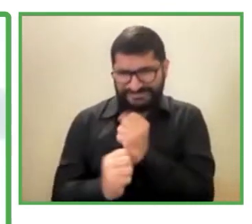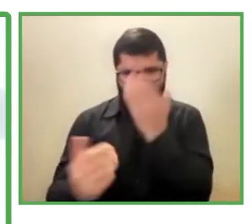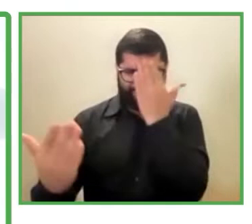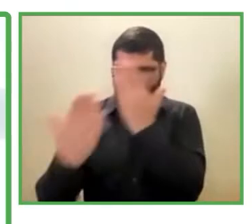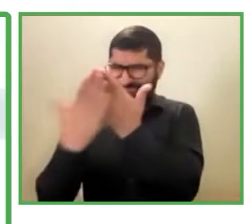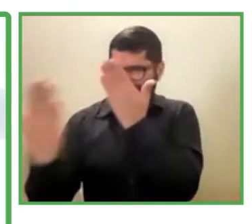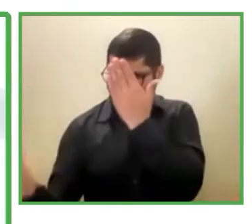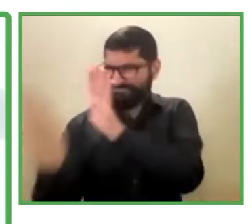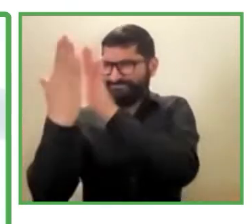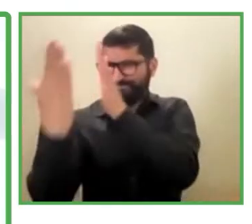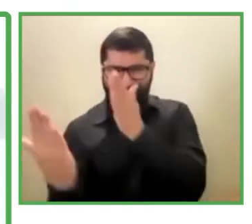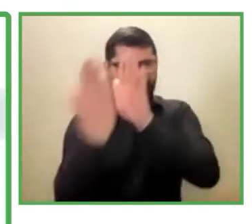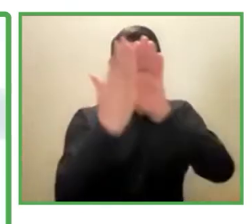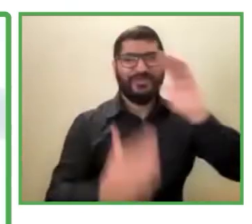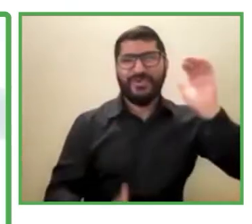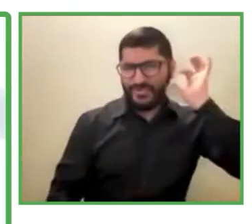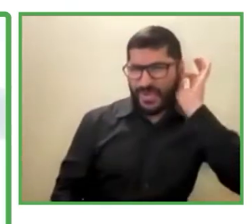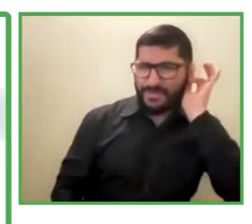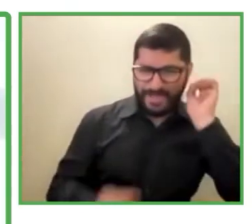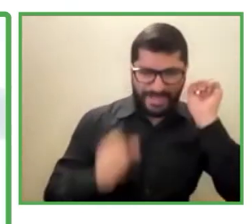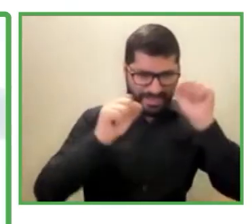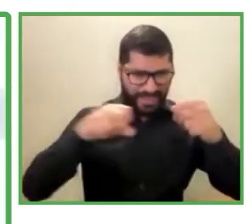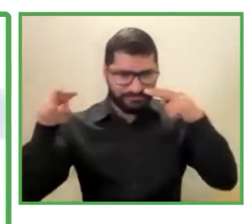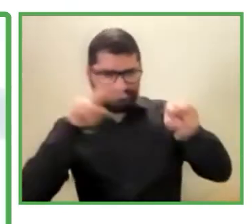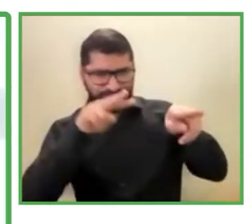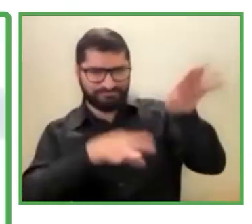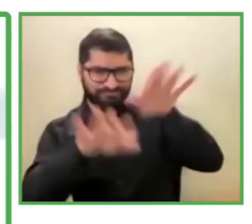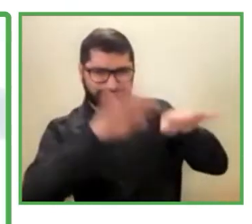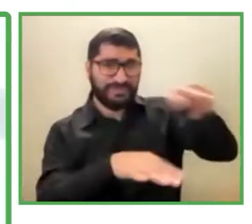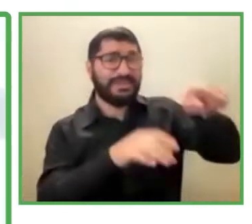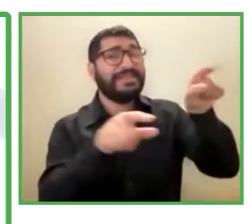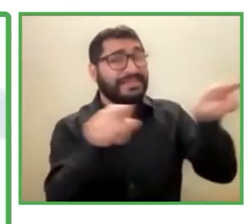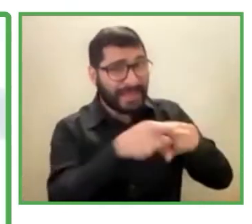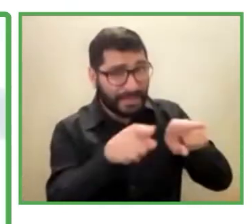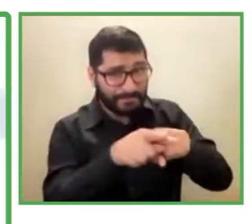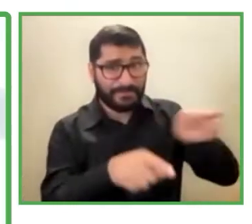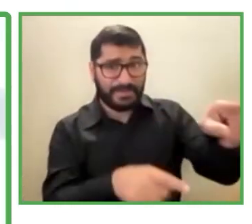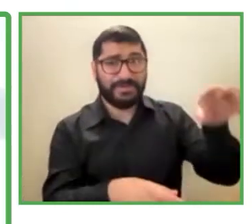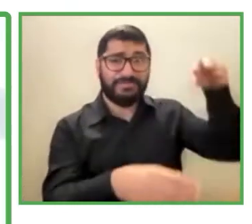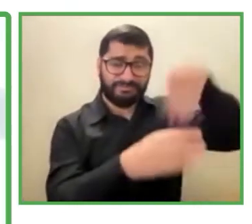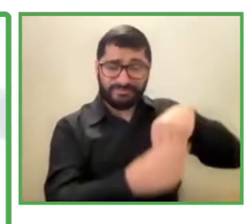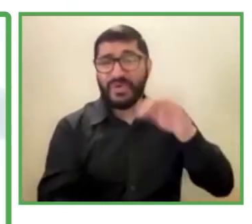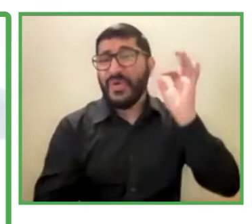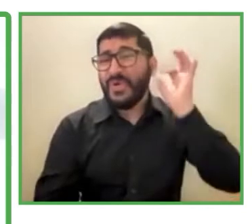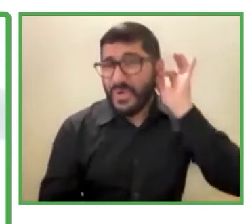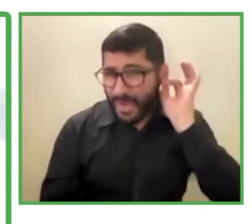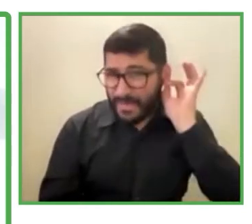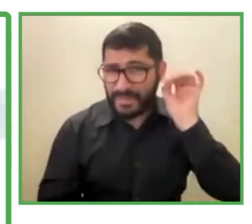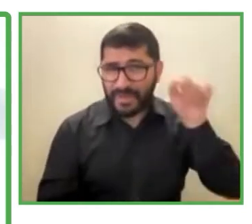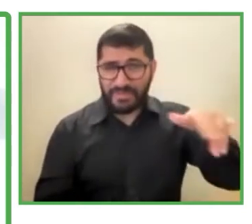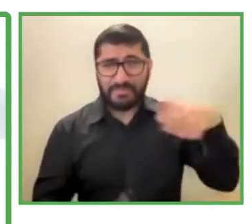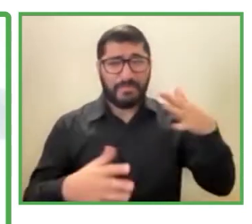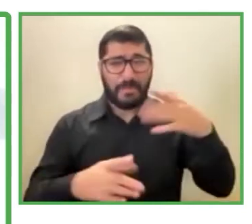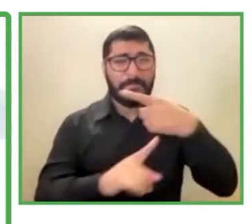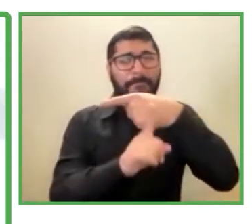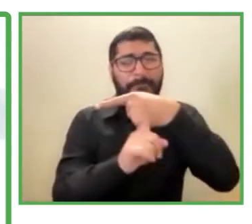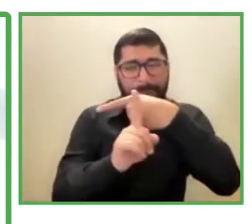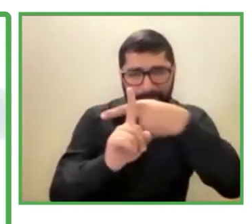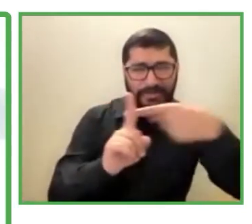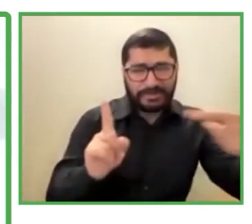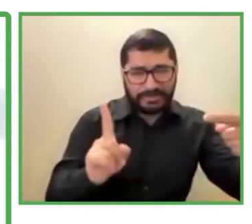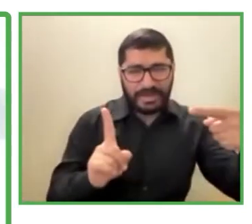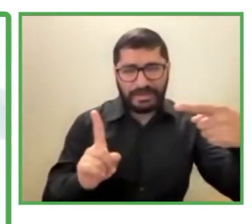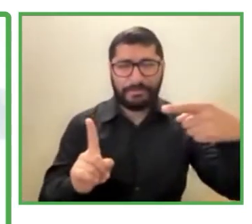que además son mujeres, pues tienen igual la mitad de la mitad de poder agregarse a un